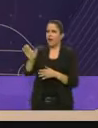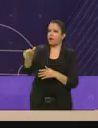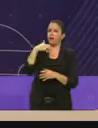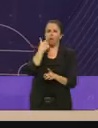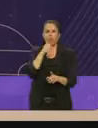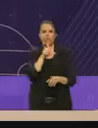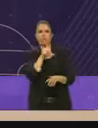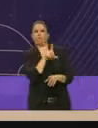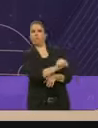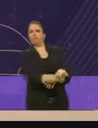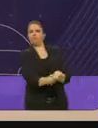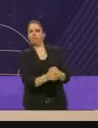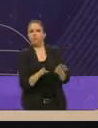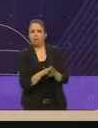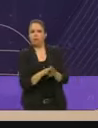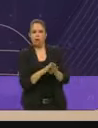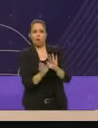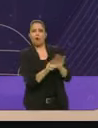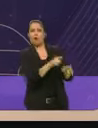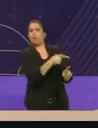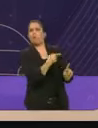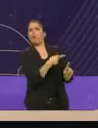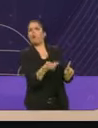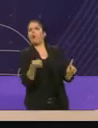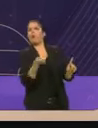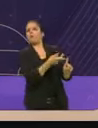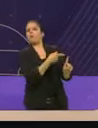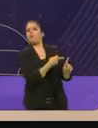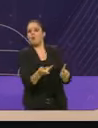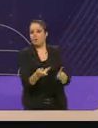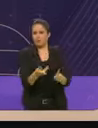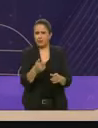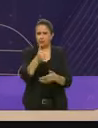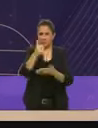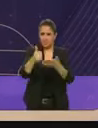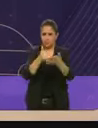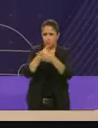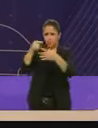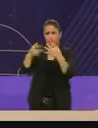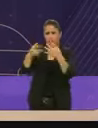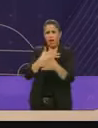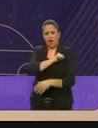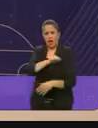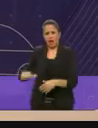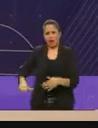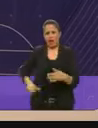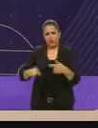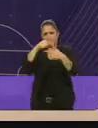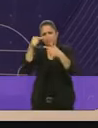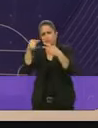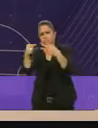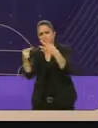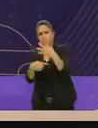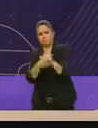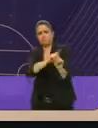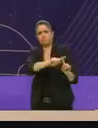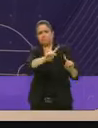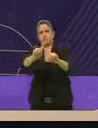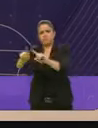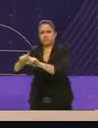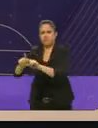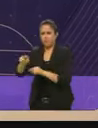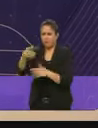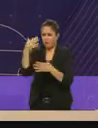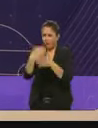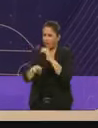se oye a que la cuarta parte de esta ciudad pues no está siendo bien dimensionada.